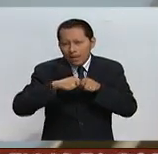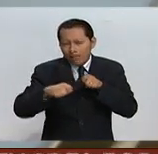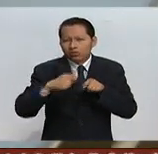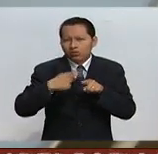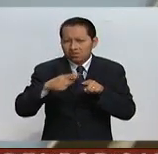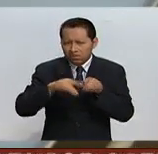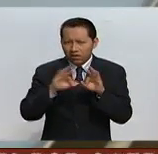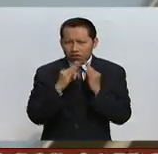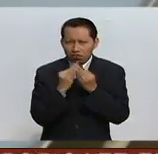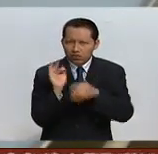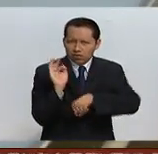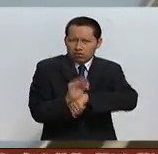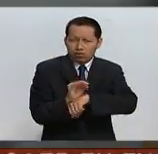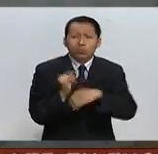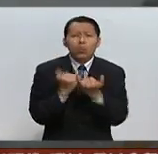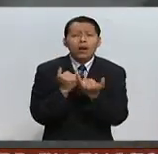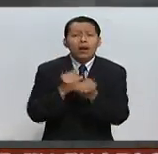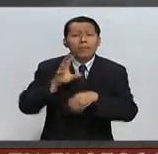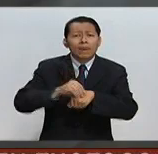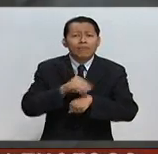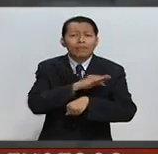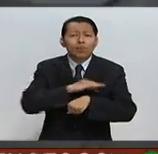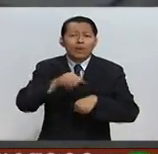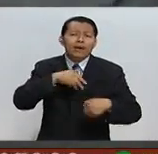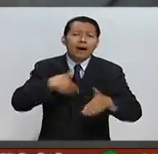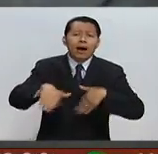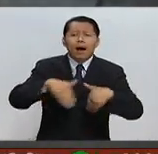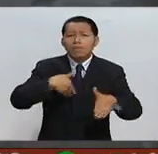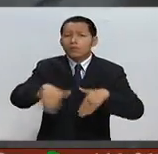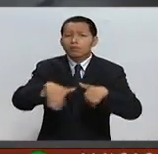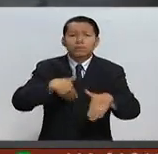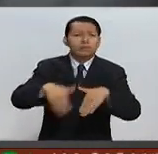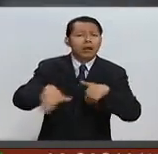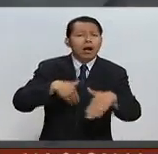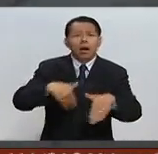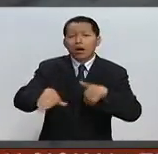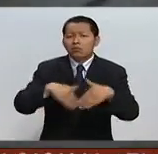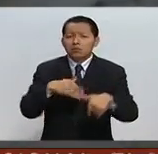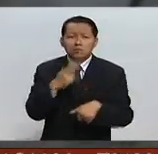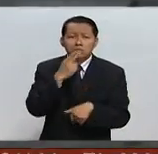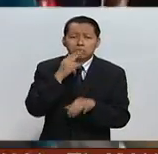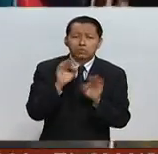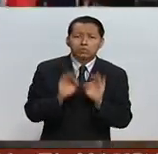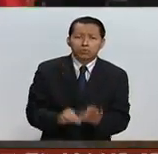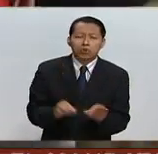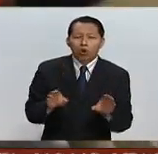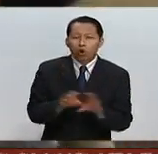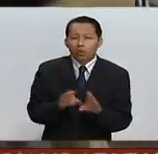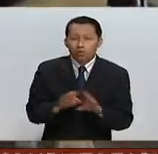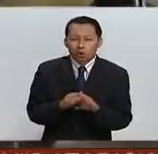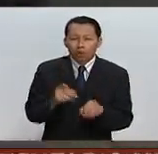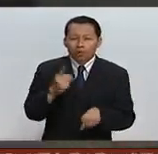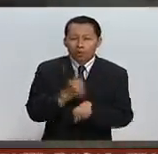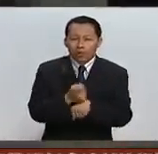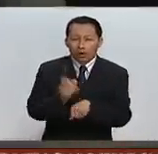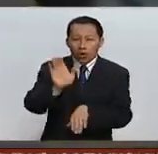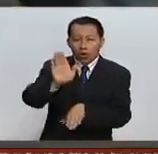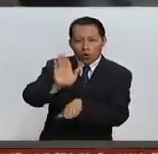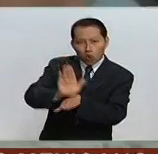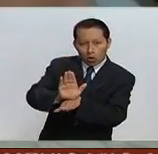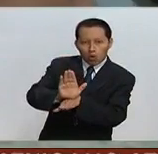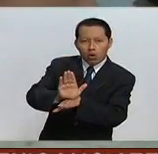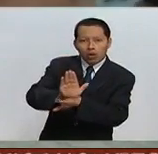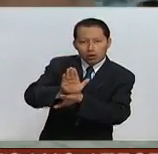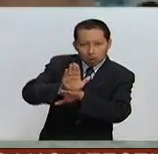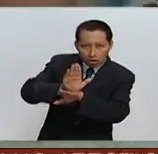y que nos permiten poder caminar con un paso que sea funcional. Es decir, apoyando primero el talón después la parte